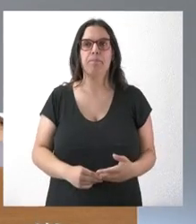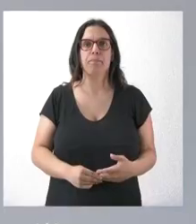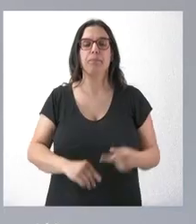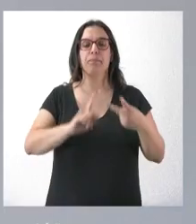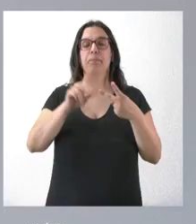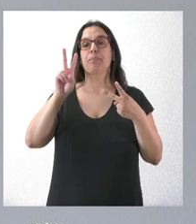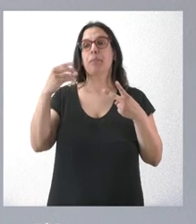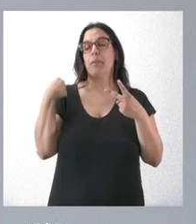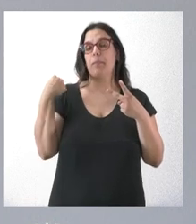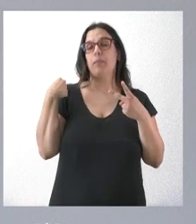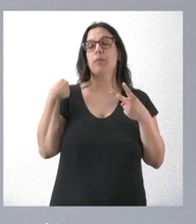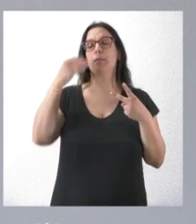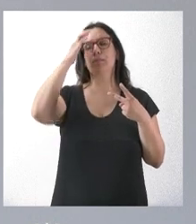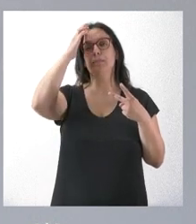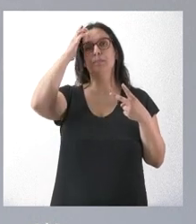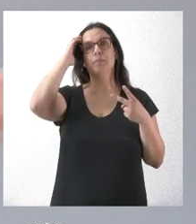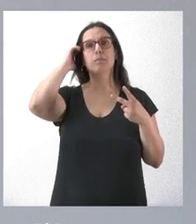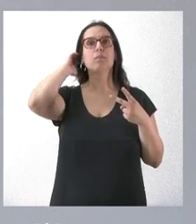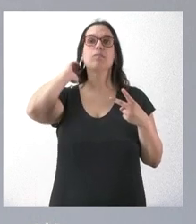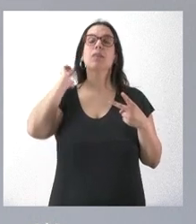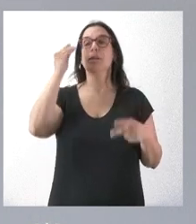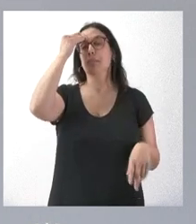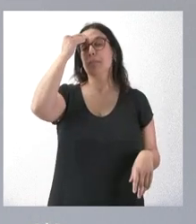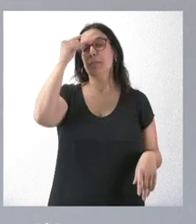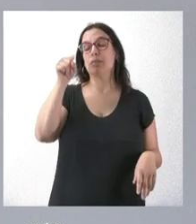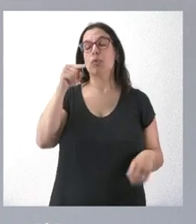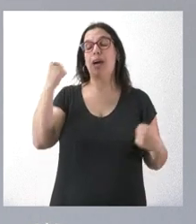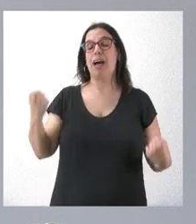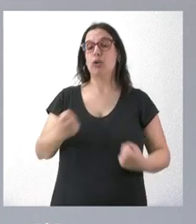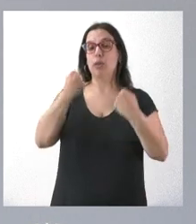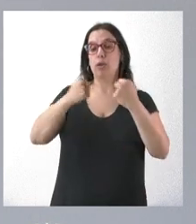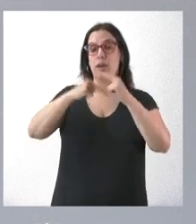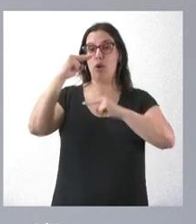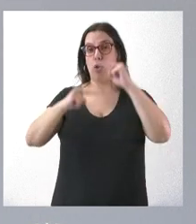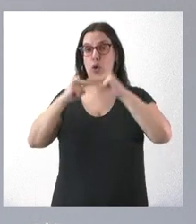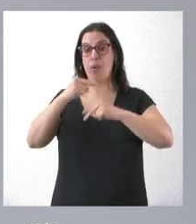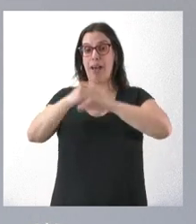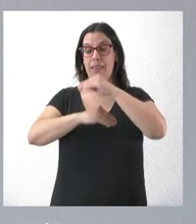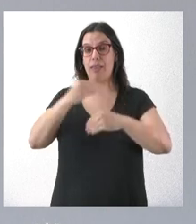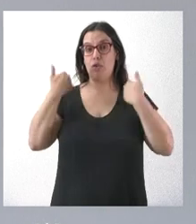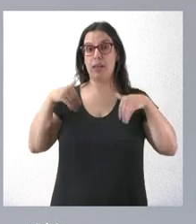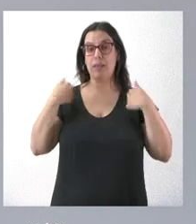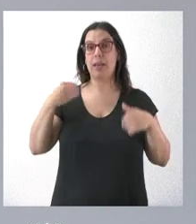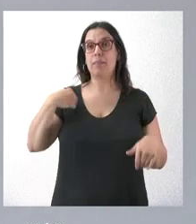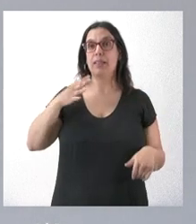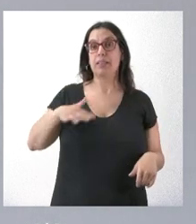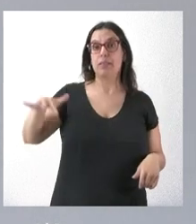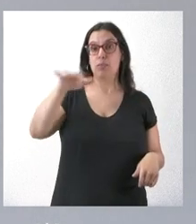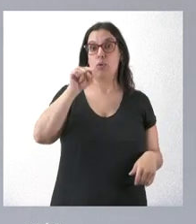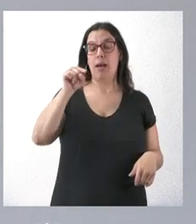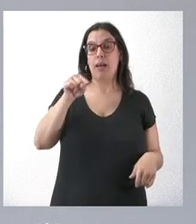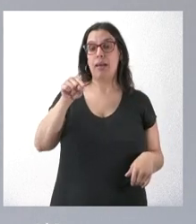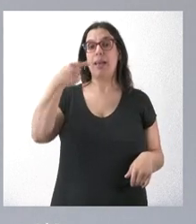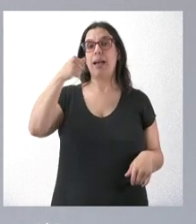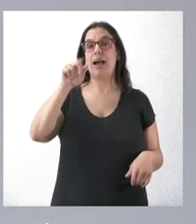Respecto a lo a corresponde yo creo que las actuaciones y las obras que se están produciendo en el Parque Empresarial del Medio Ambiente en Soria, en Garrai